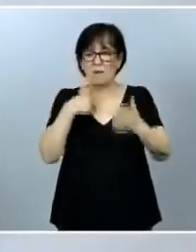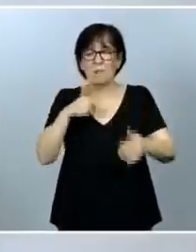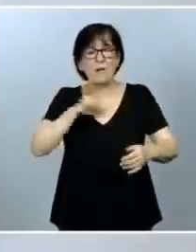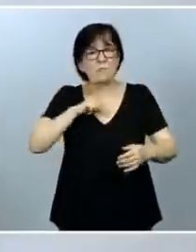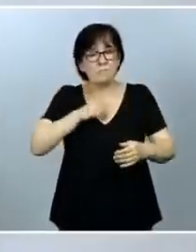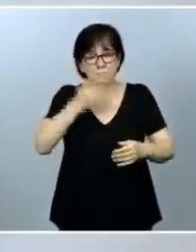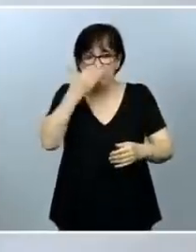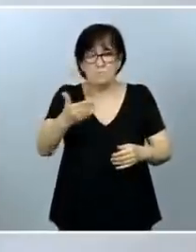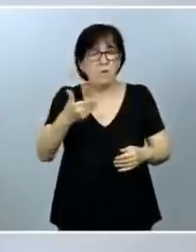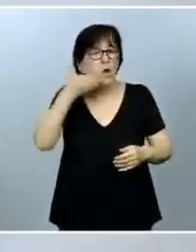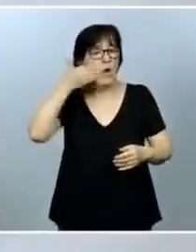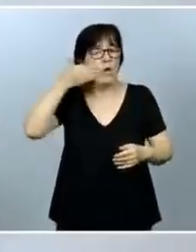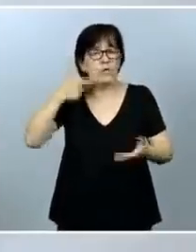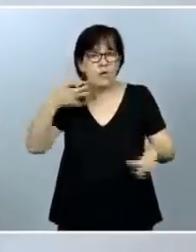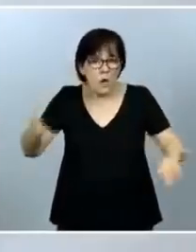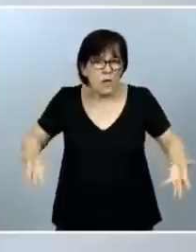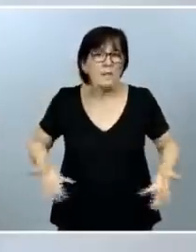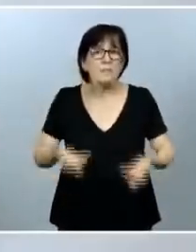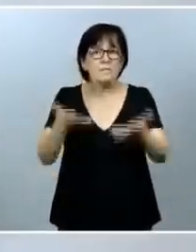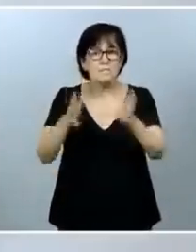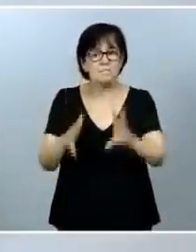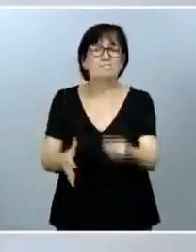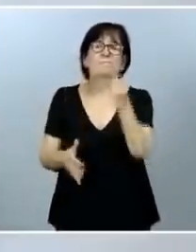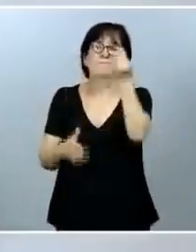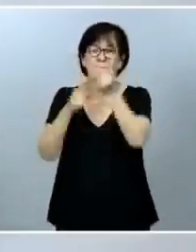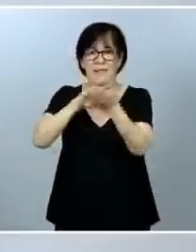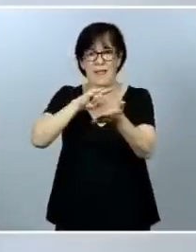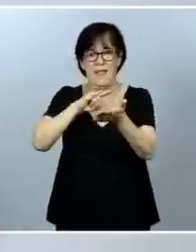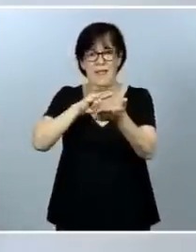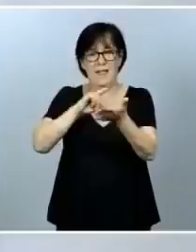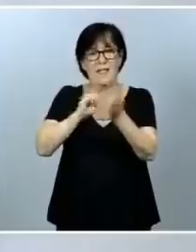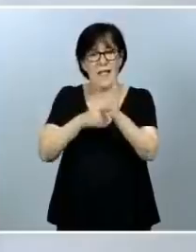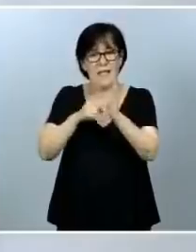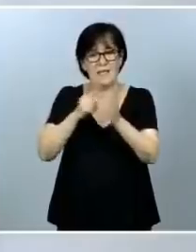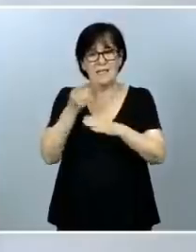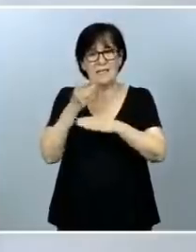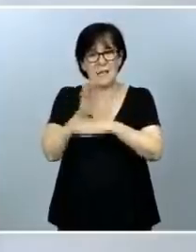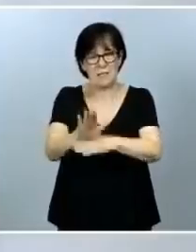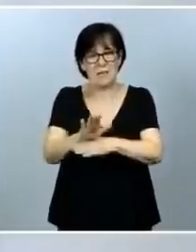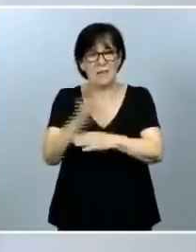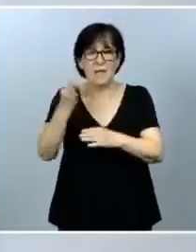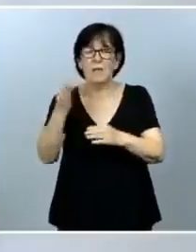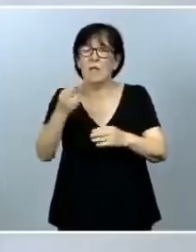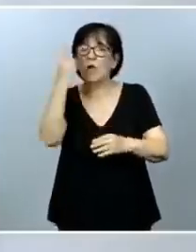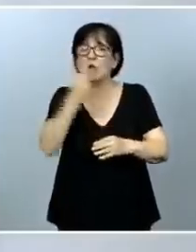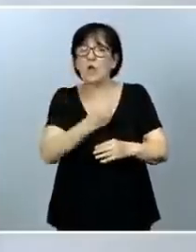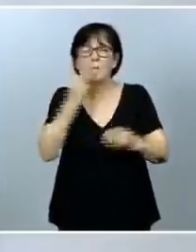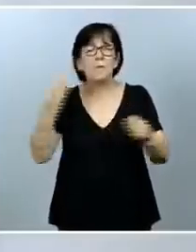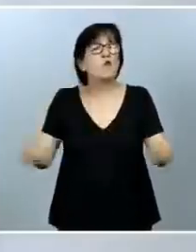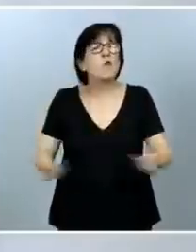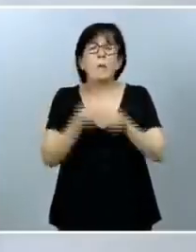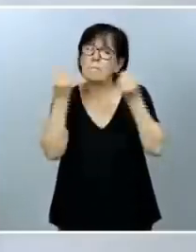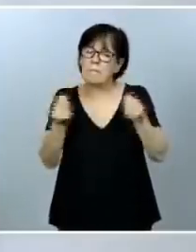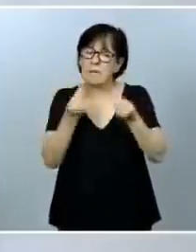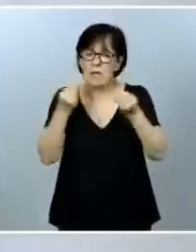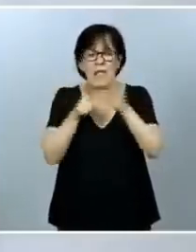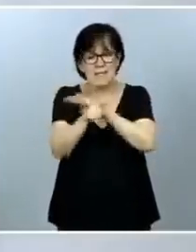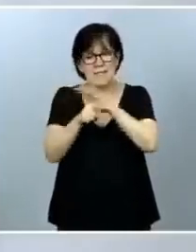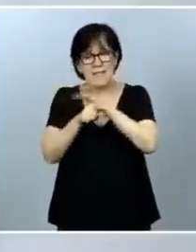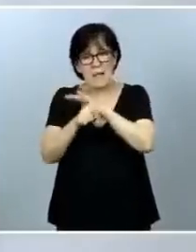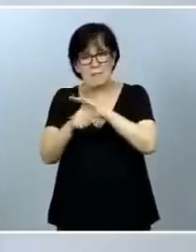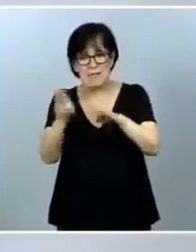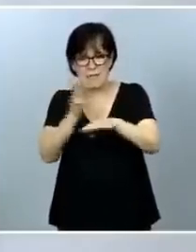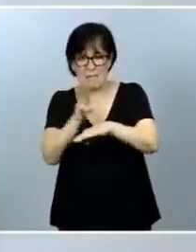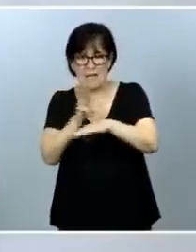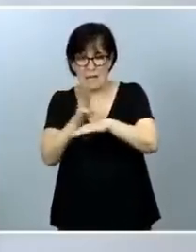impulsar esta ley que presentamos y, como les decía, tenemos el compromiso de mejorar en el trámite parlamentario. Como saben,